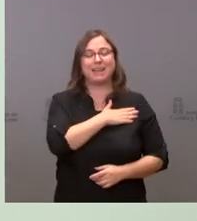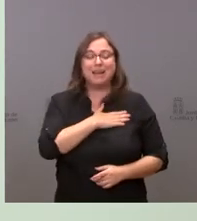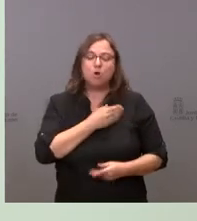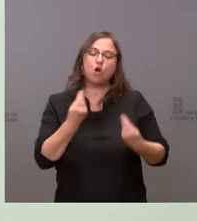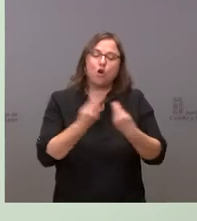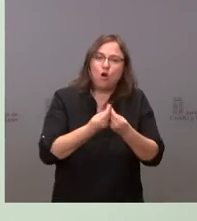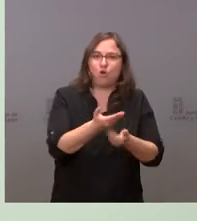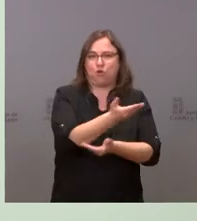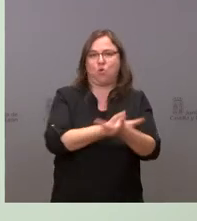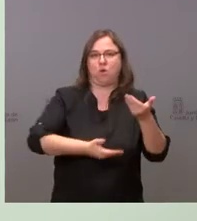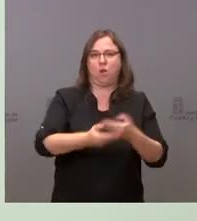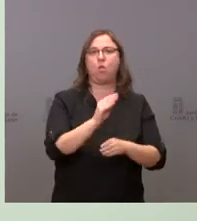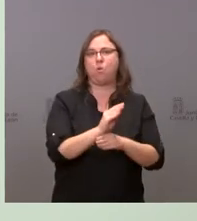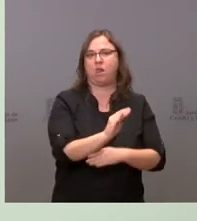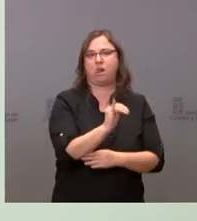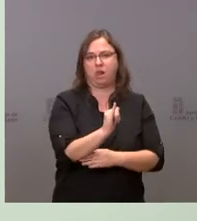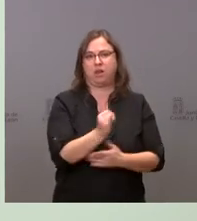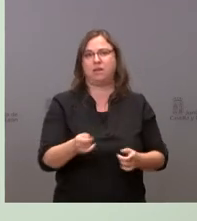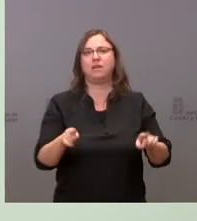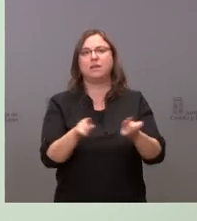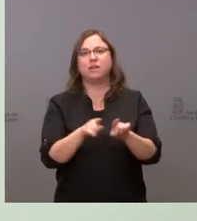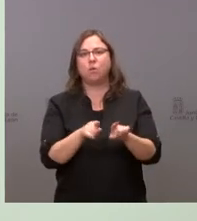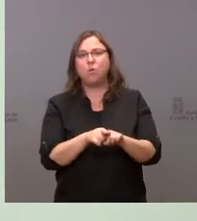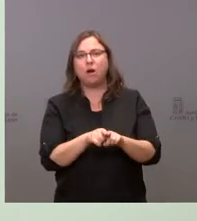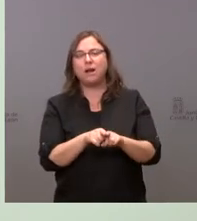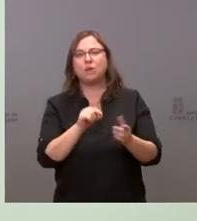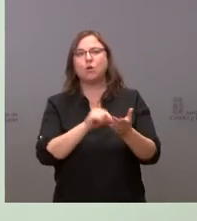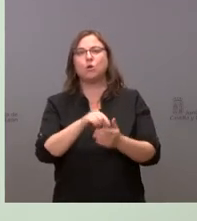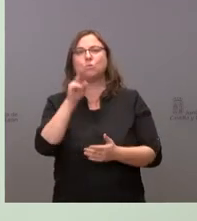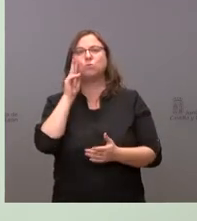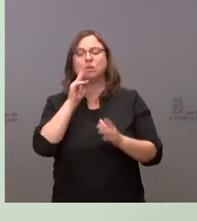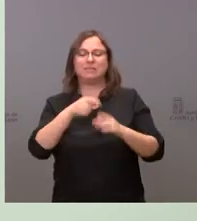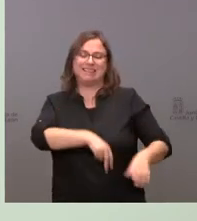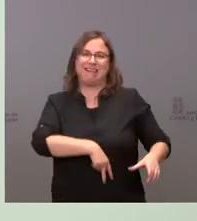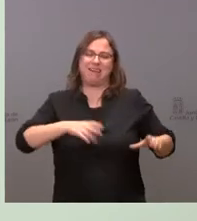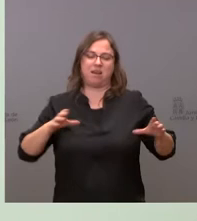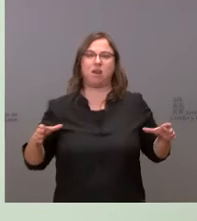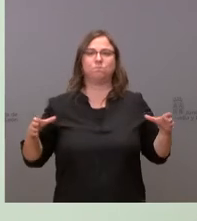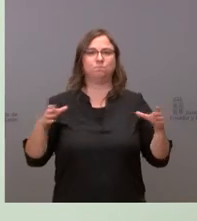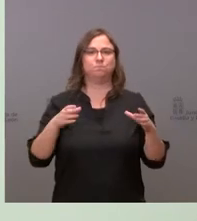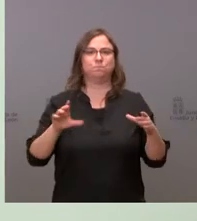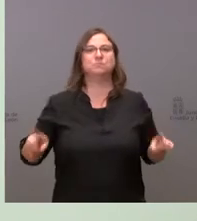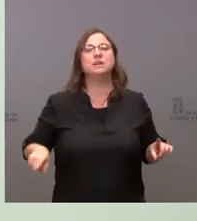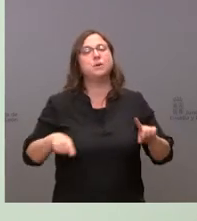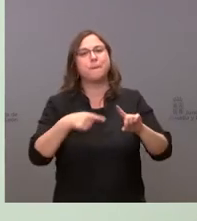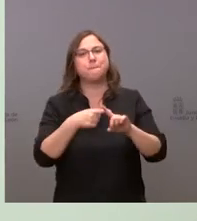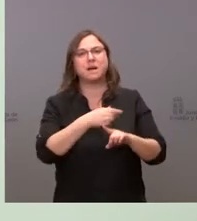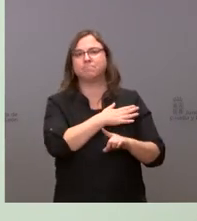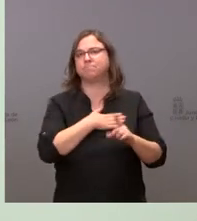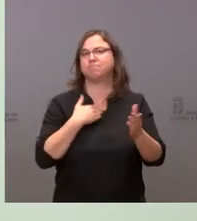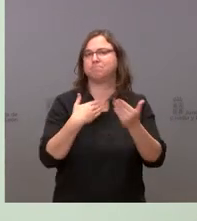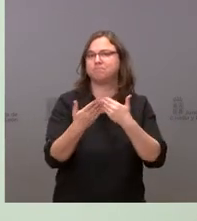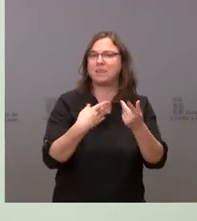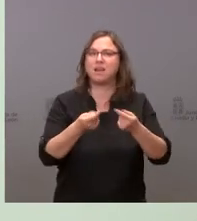guarderías existentes. Se trata de dar una visión integral. Y, por supuesto, con la